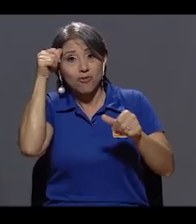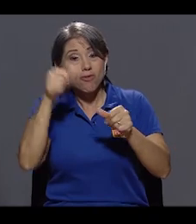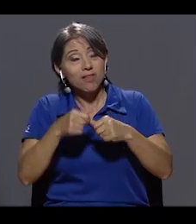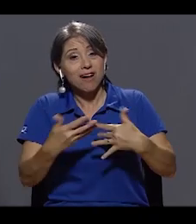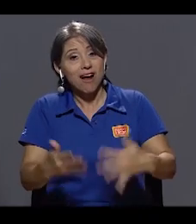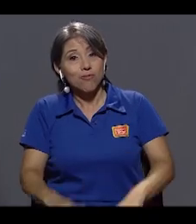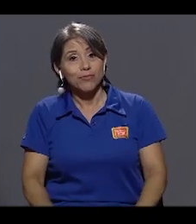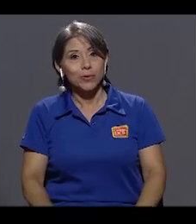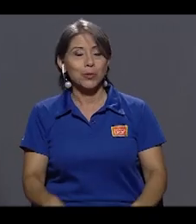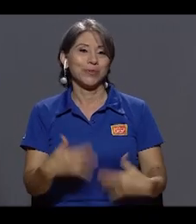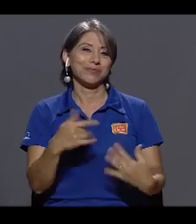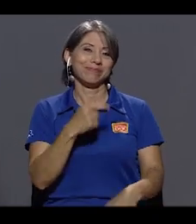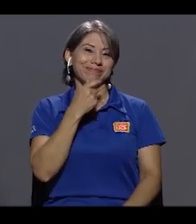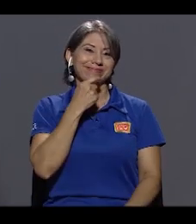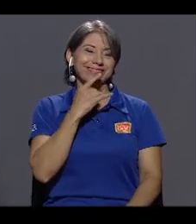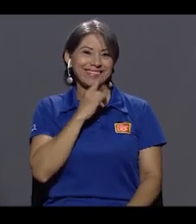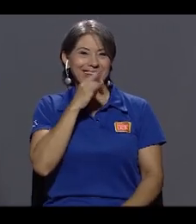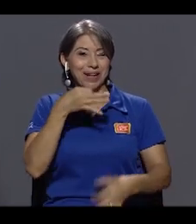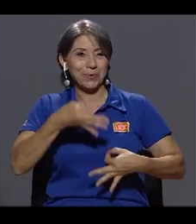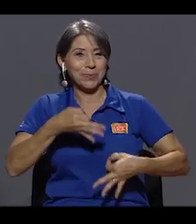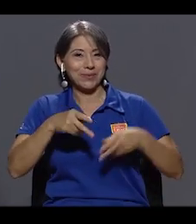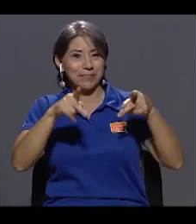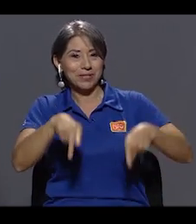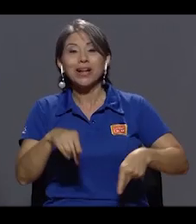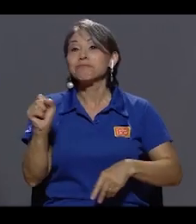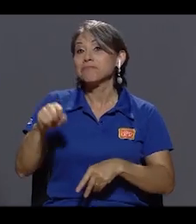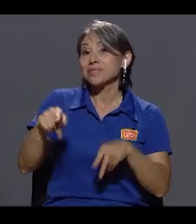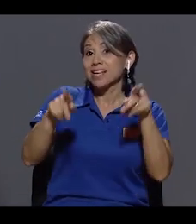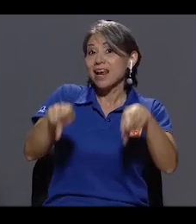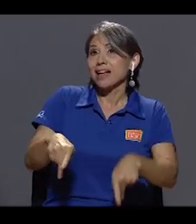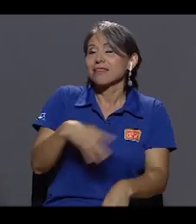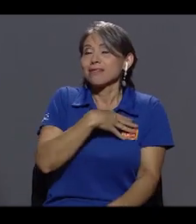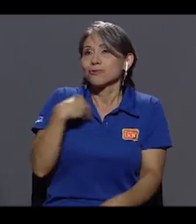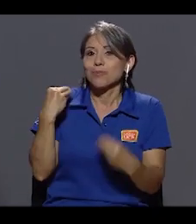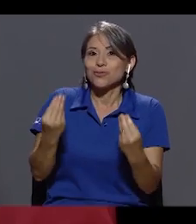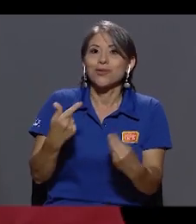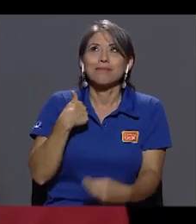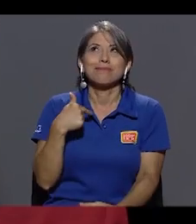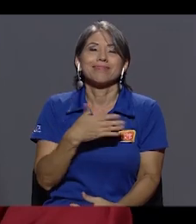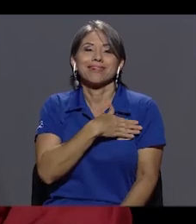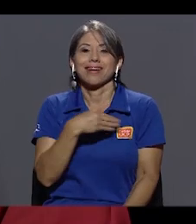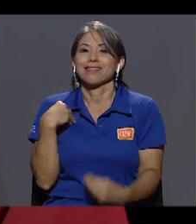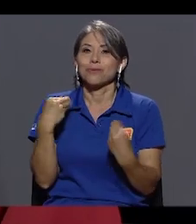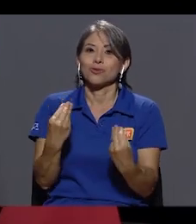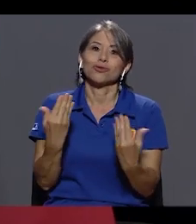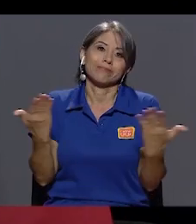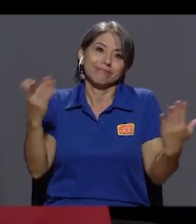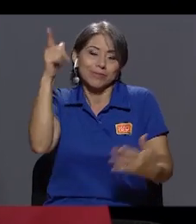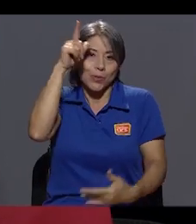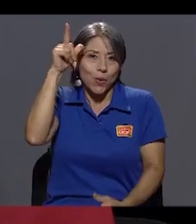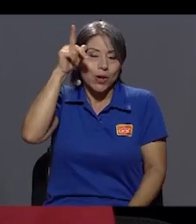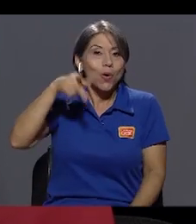De lujo, de lujo ese personaje. Sí, a gente le gusta mucho. Y a mí me encanta hacerlo también, porque es una persona buena. Obviamente, don Pepe,